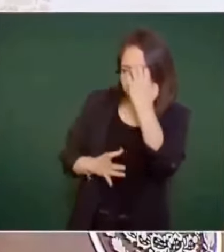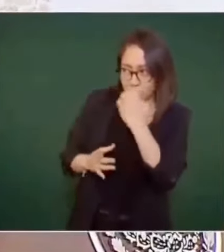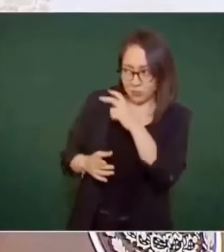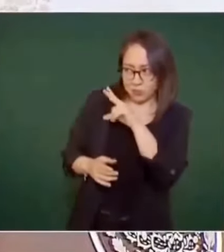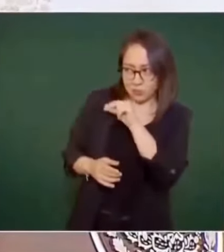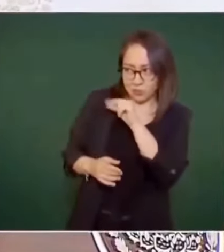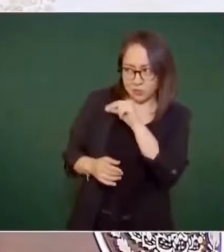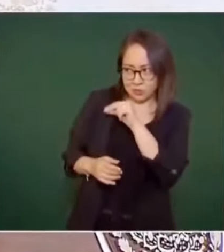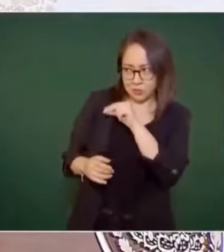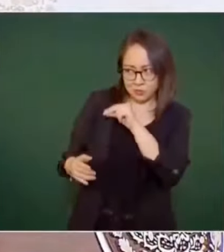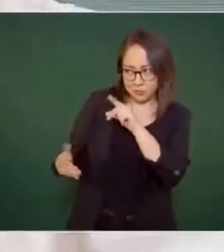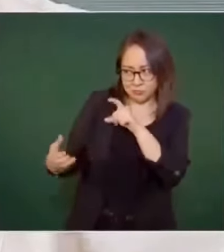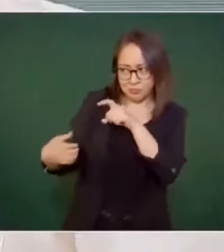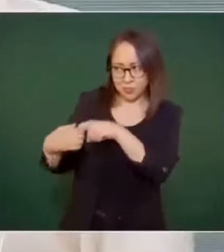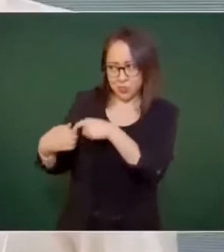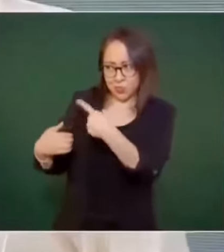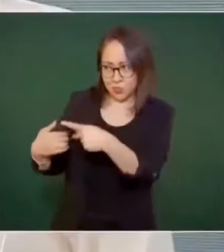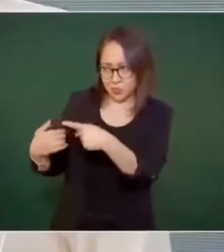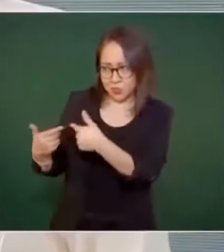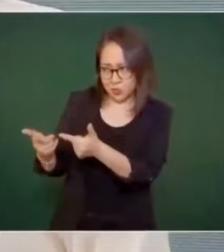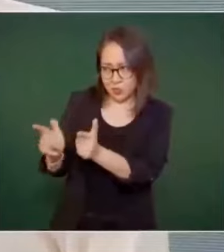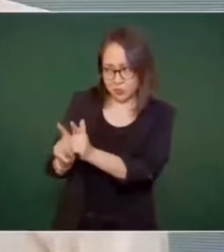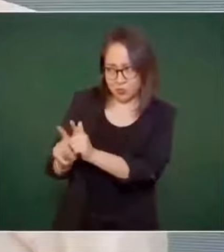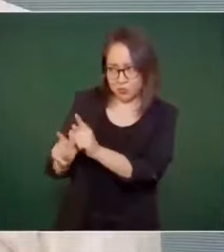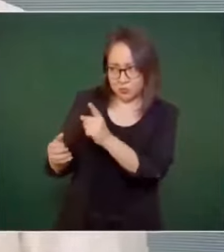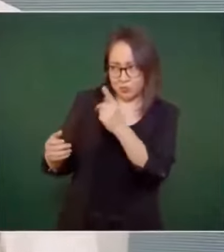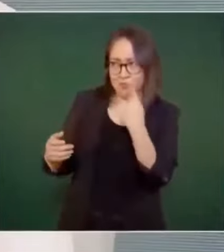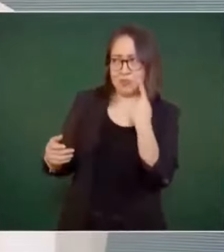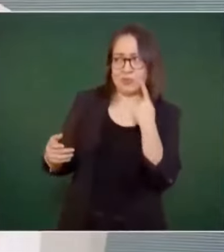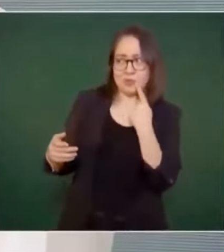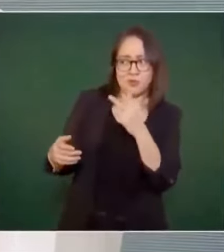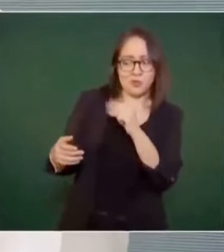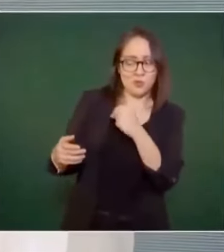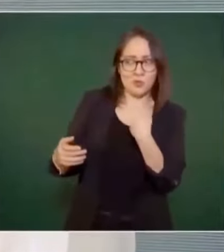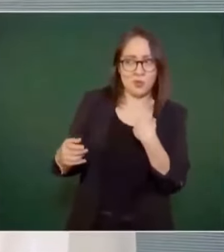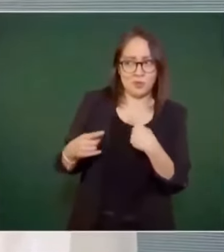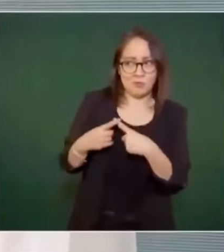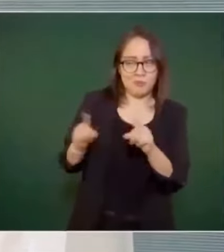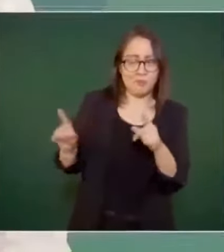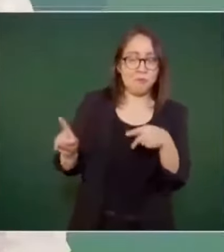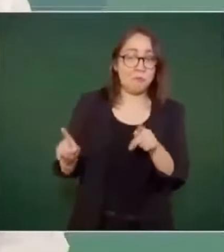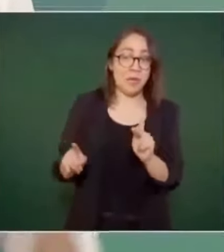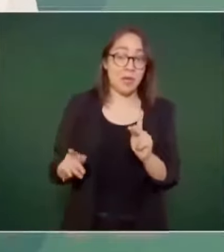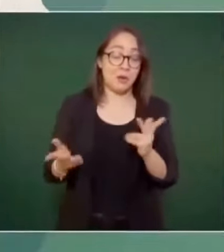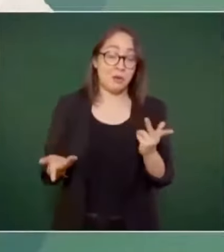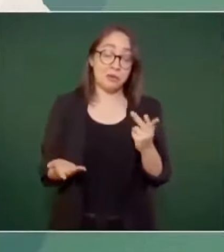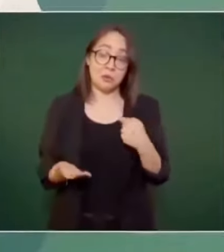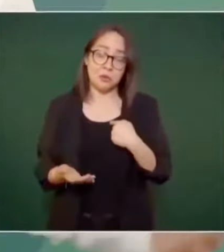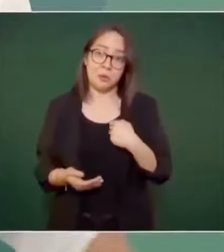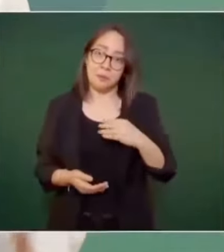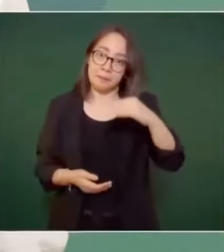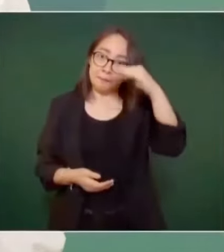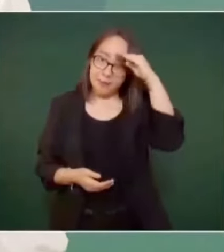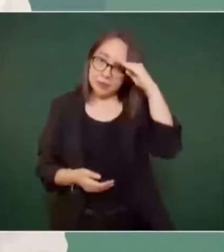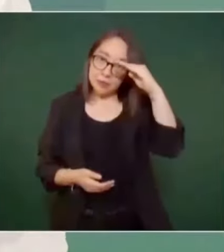considero que es un